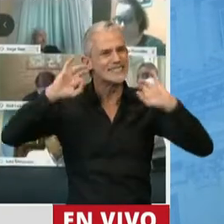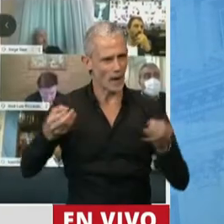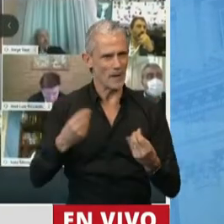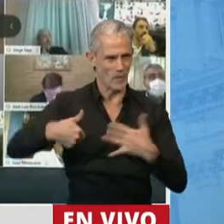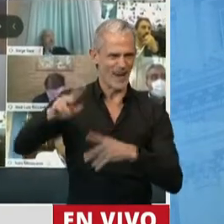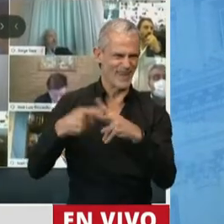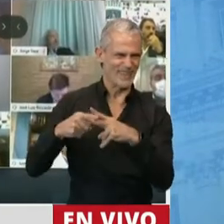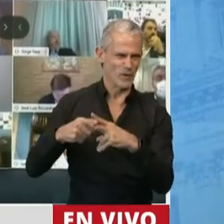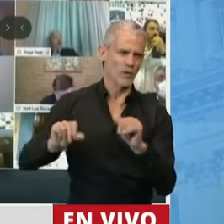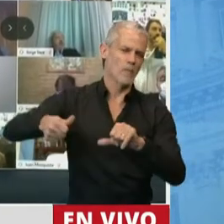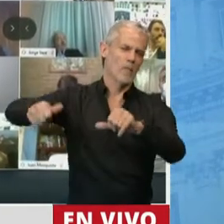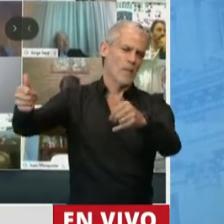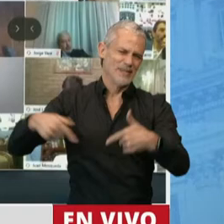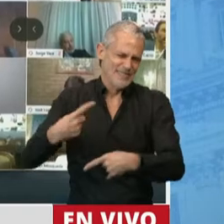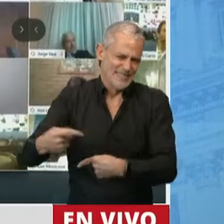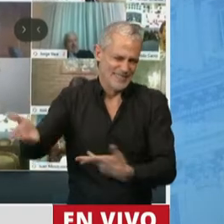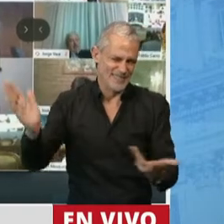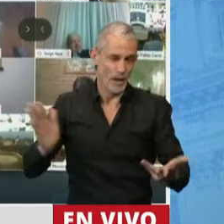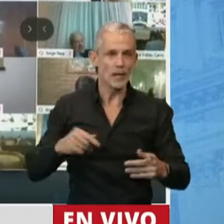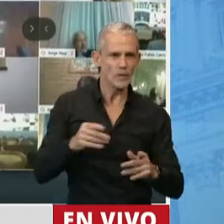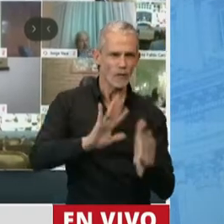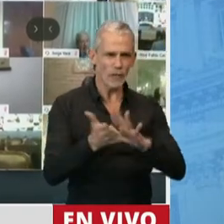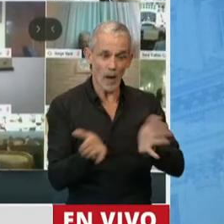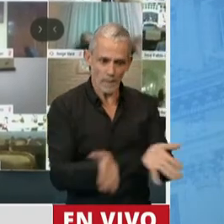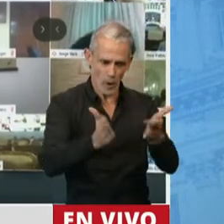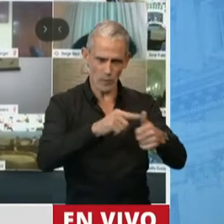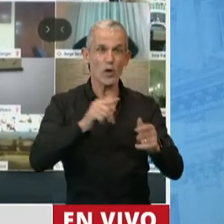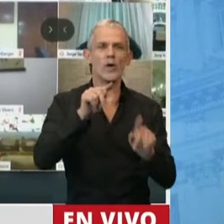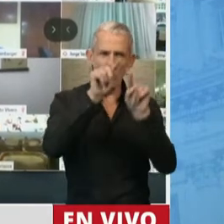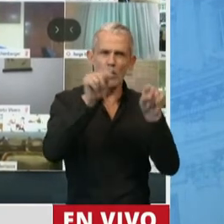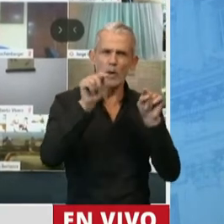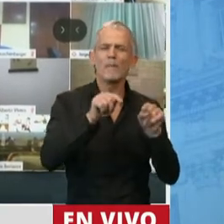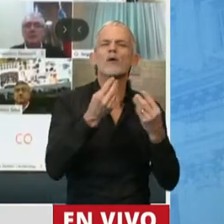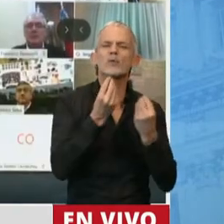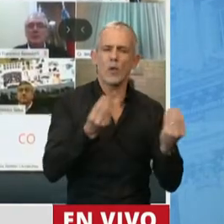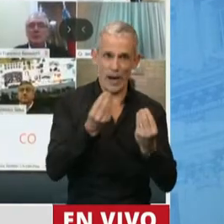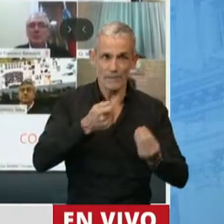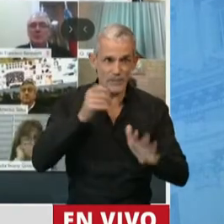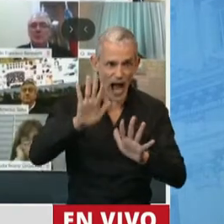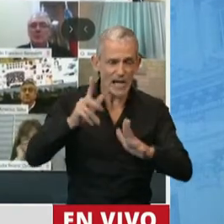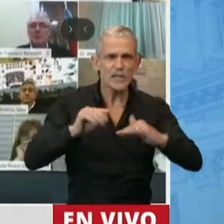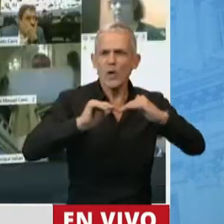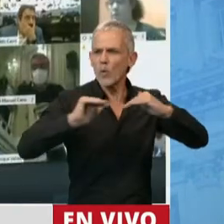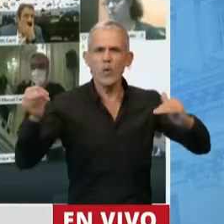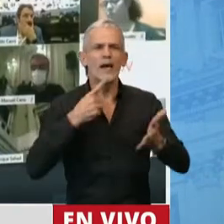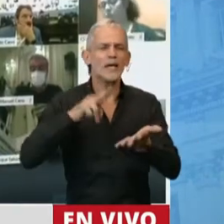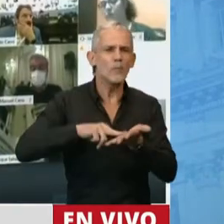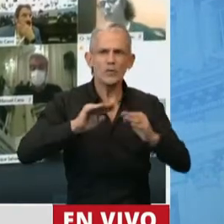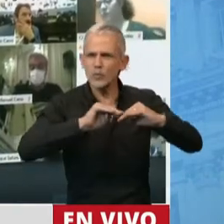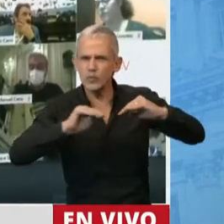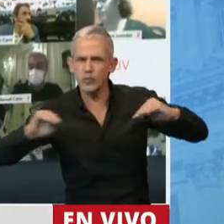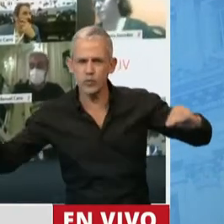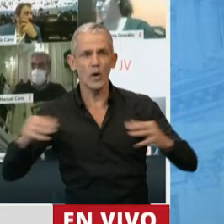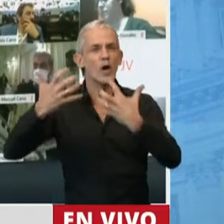sector en el que hay que jugar. Muy bien, este es el régimen de promoción. La pregunta es esta. Si bajo una situación de estabilidad fiscal y tratamiento